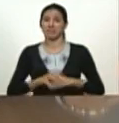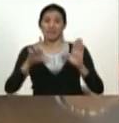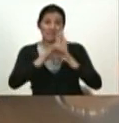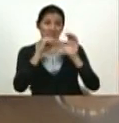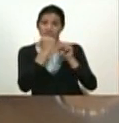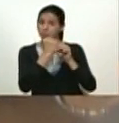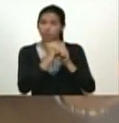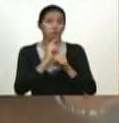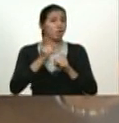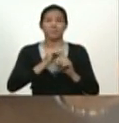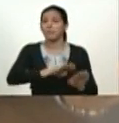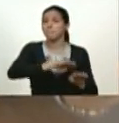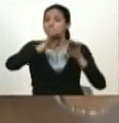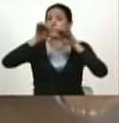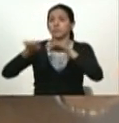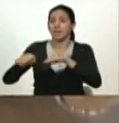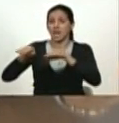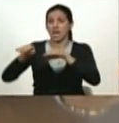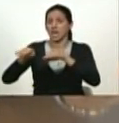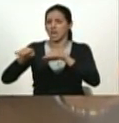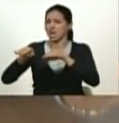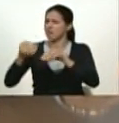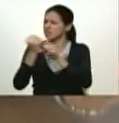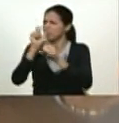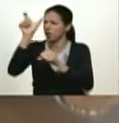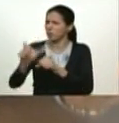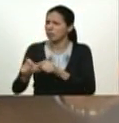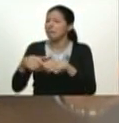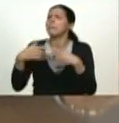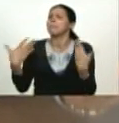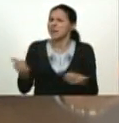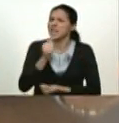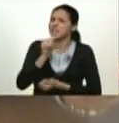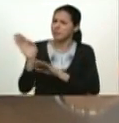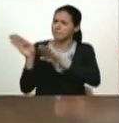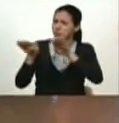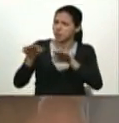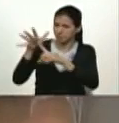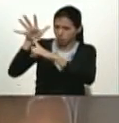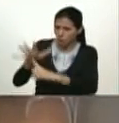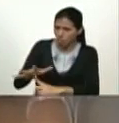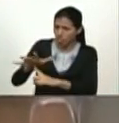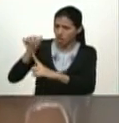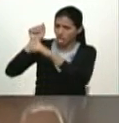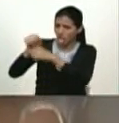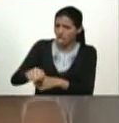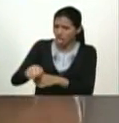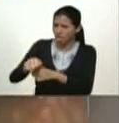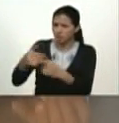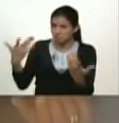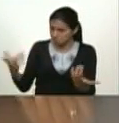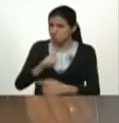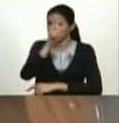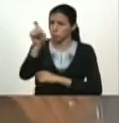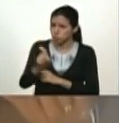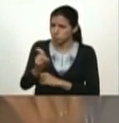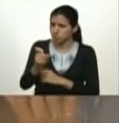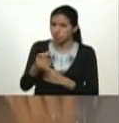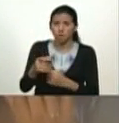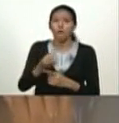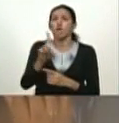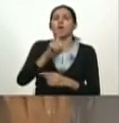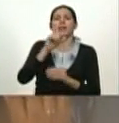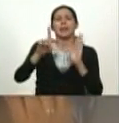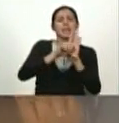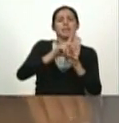para proteger a los trabajadores y entonces para qué para explotarlo es mi respuesta pues mi pregunta si no es para